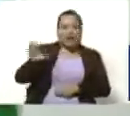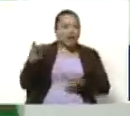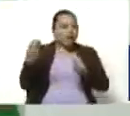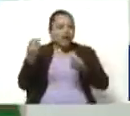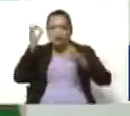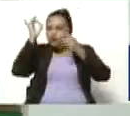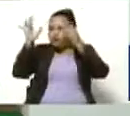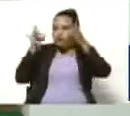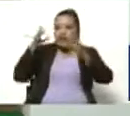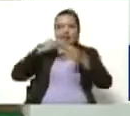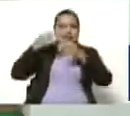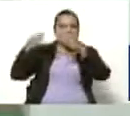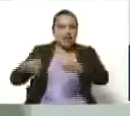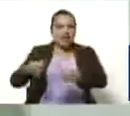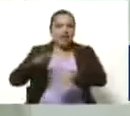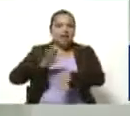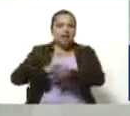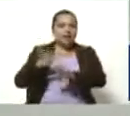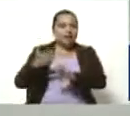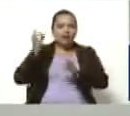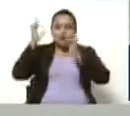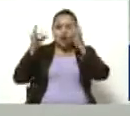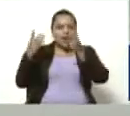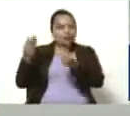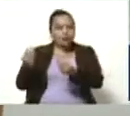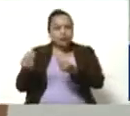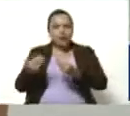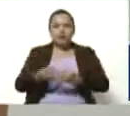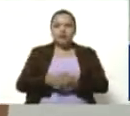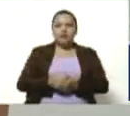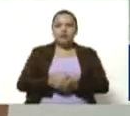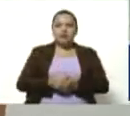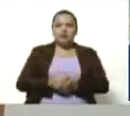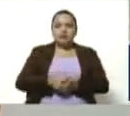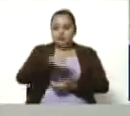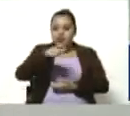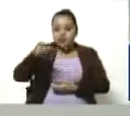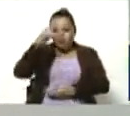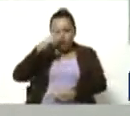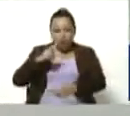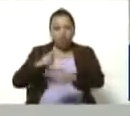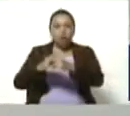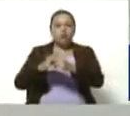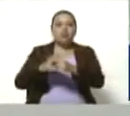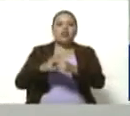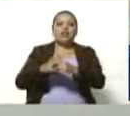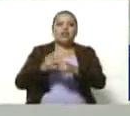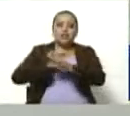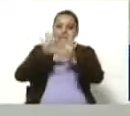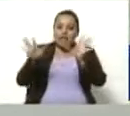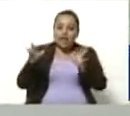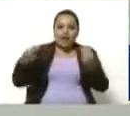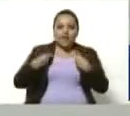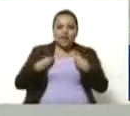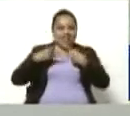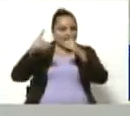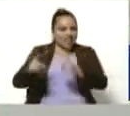real, porque para mí lo creativo tiene mucho que ver con ser honesto, con la vida y con las decisiones que vas tomando en la vida,